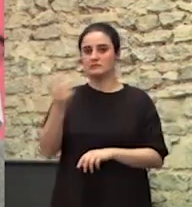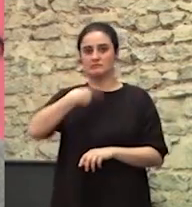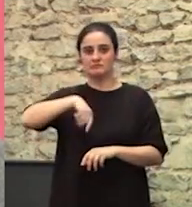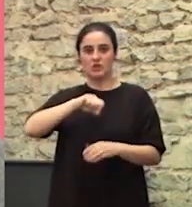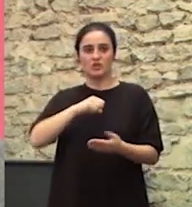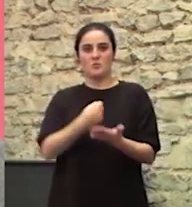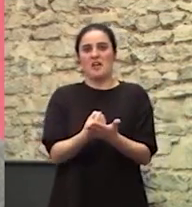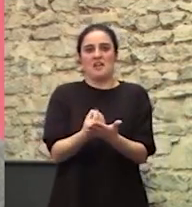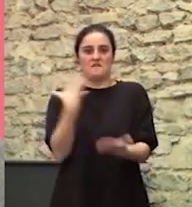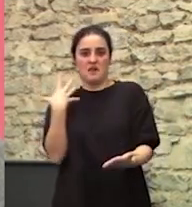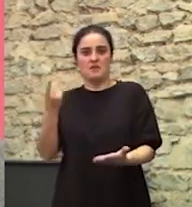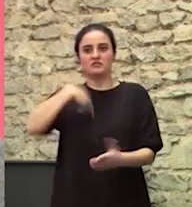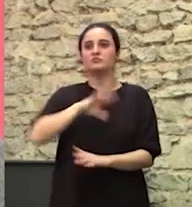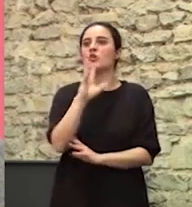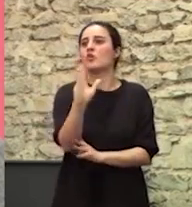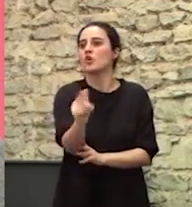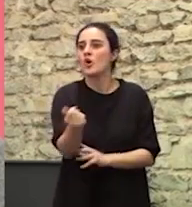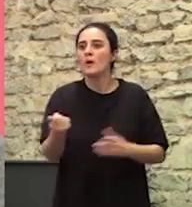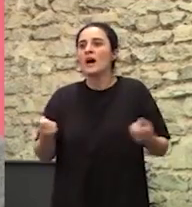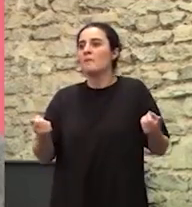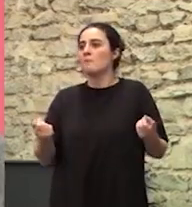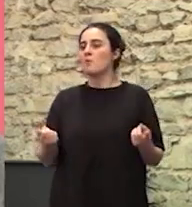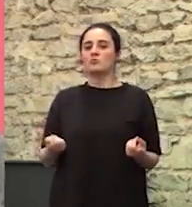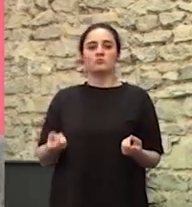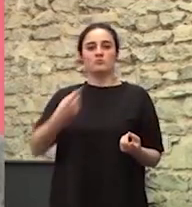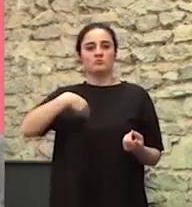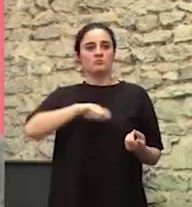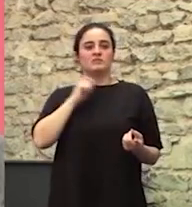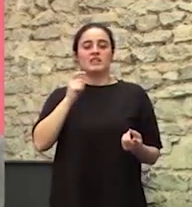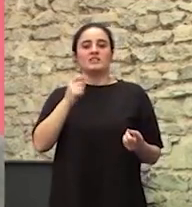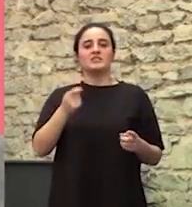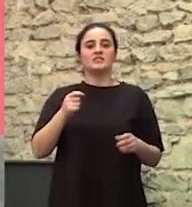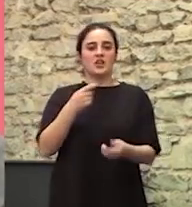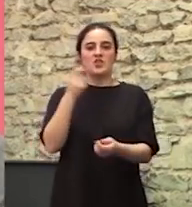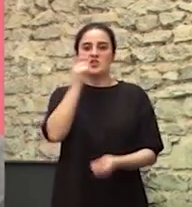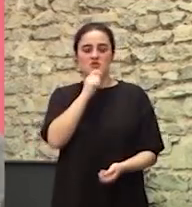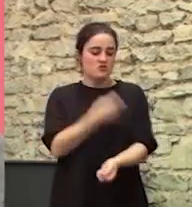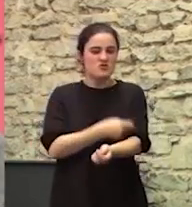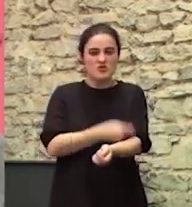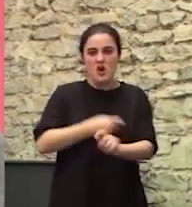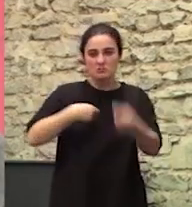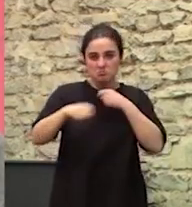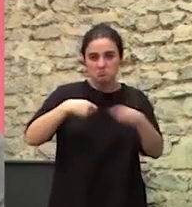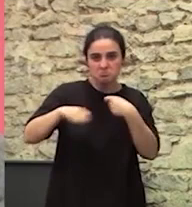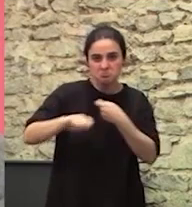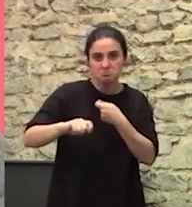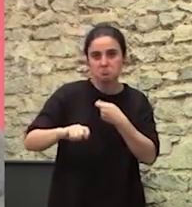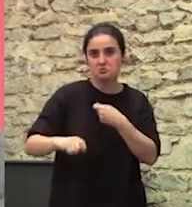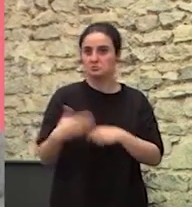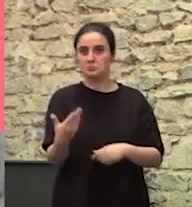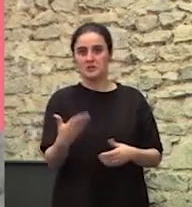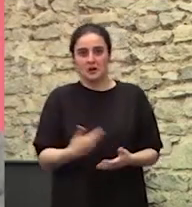analfabetos Todos robamos Todos somos vendedores de droga Pero no pasa nada